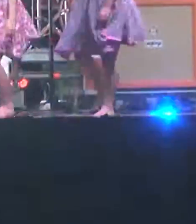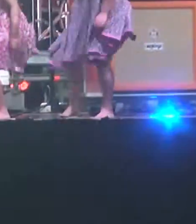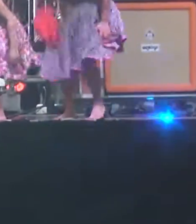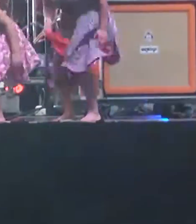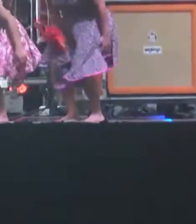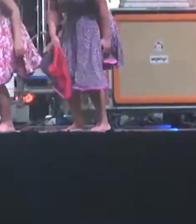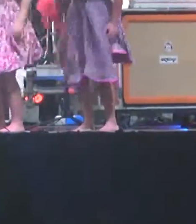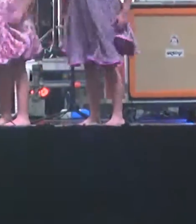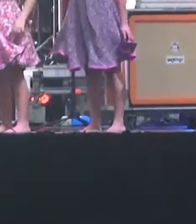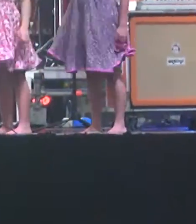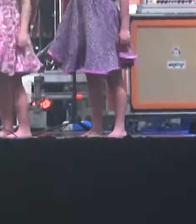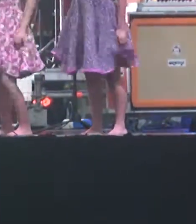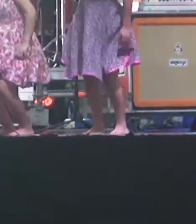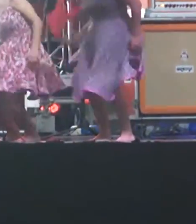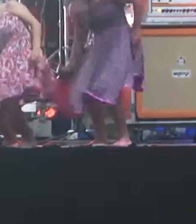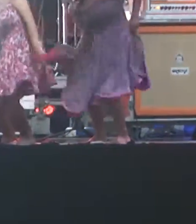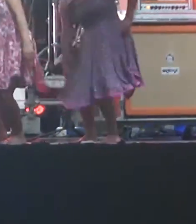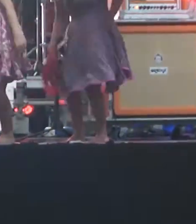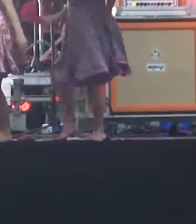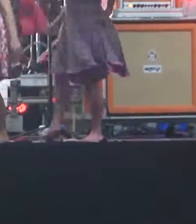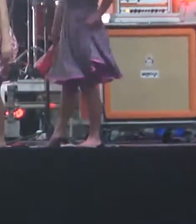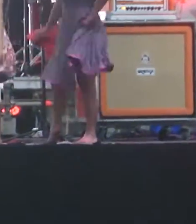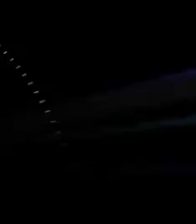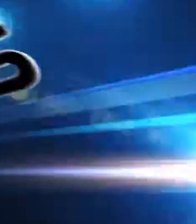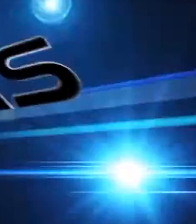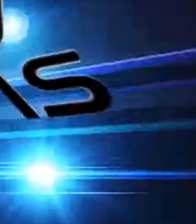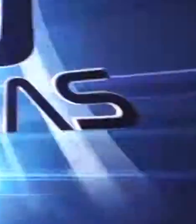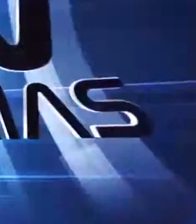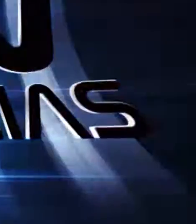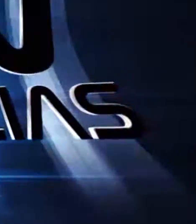Que lejos está mi Chile.